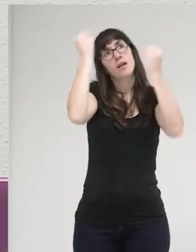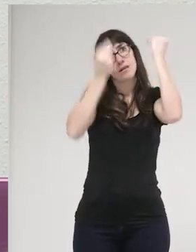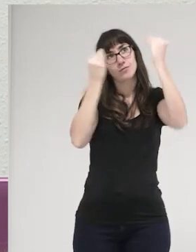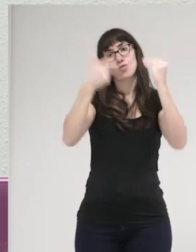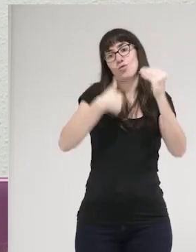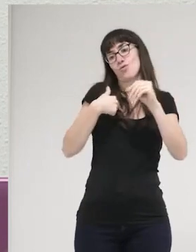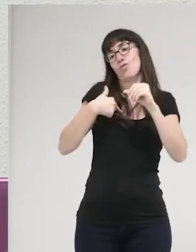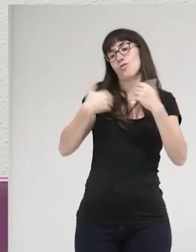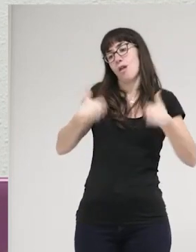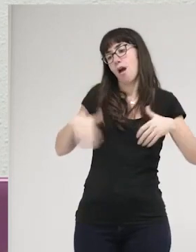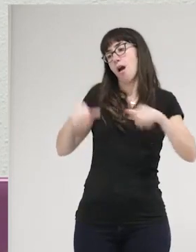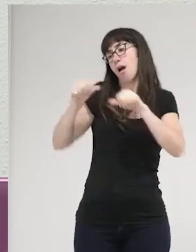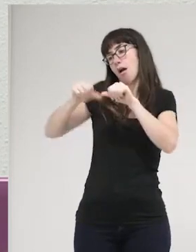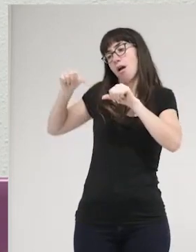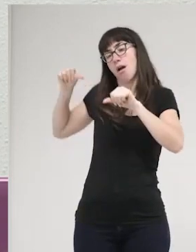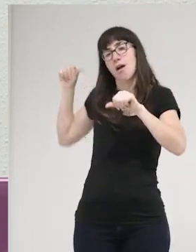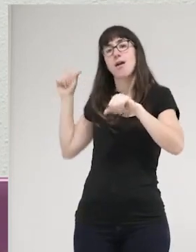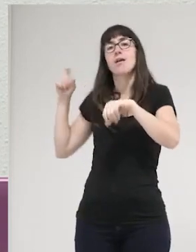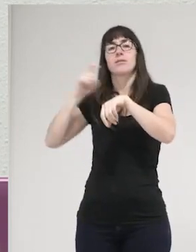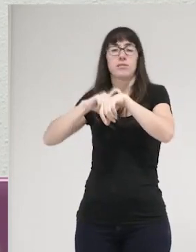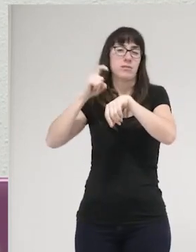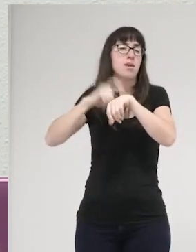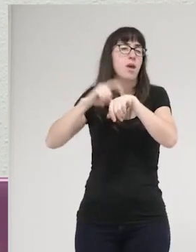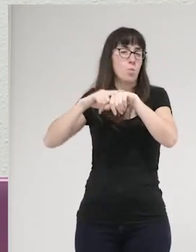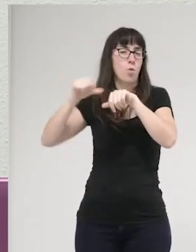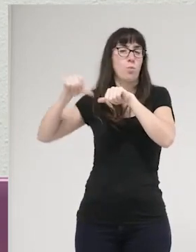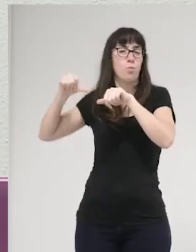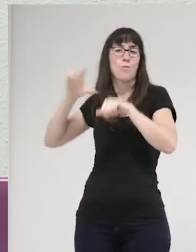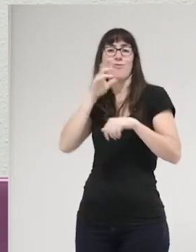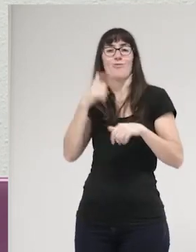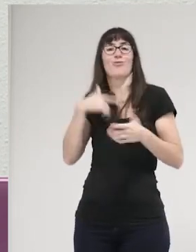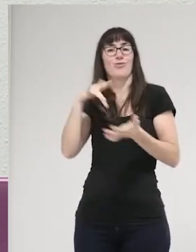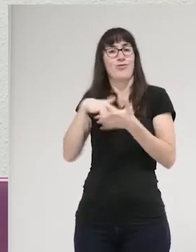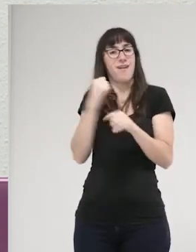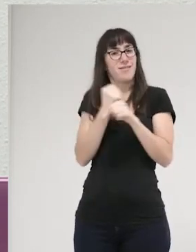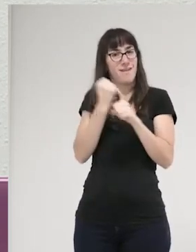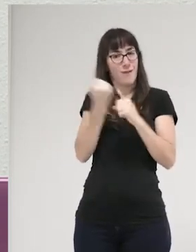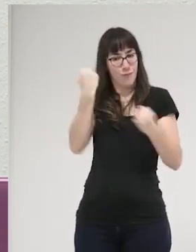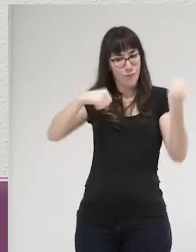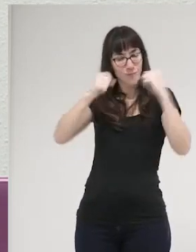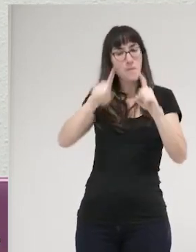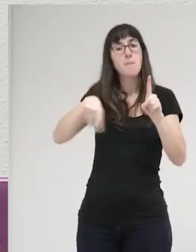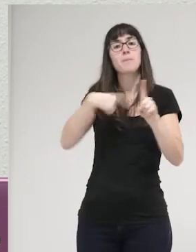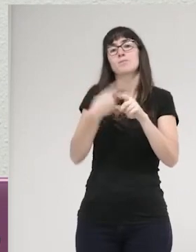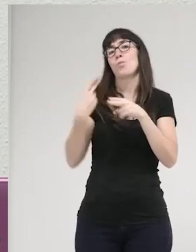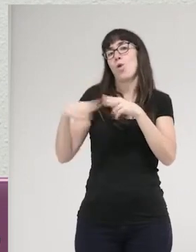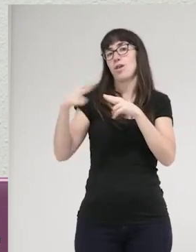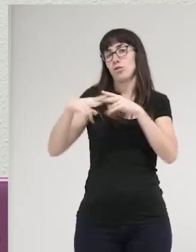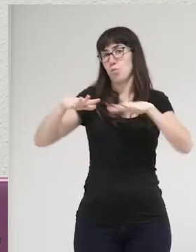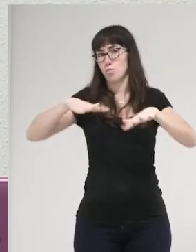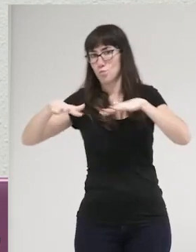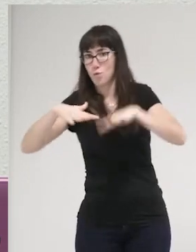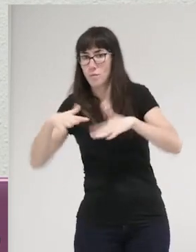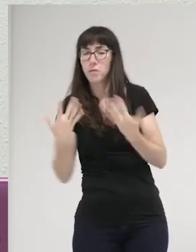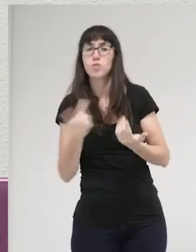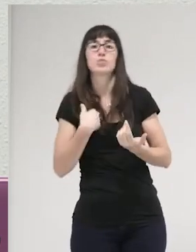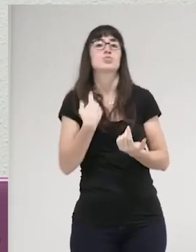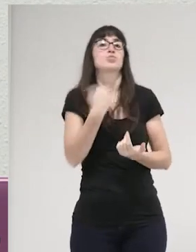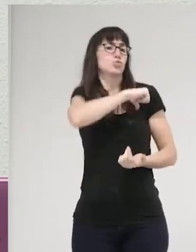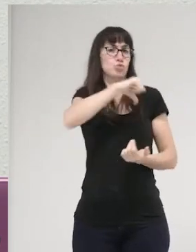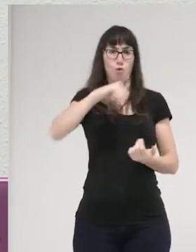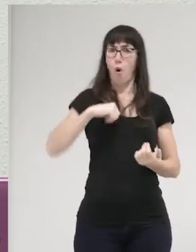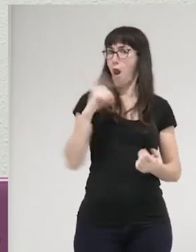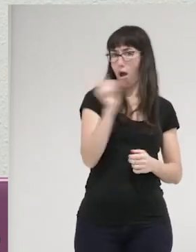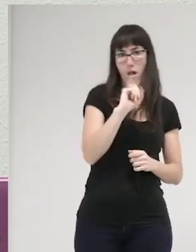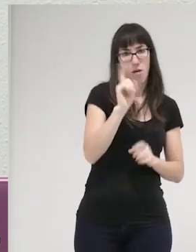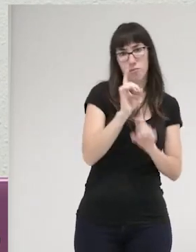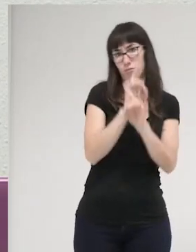yo he ido haciendo a lo largo del tiempo en mi práctica profesional, en mi militancia política, no sola, obviamente, sino que